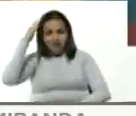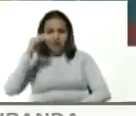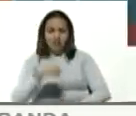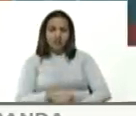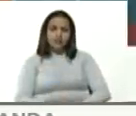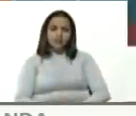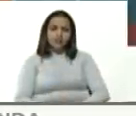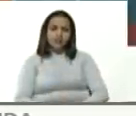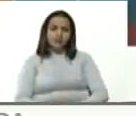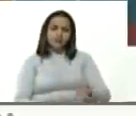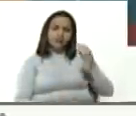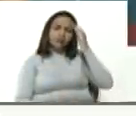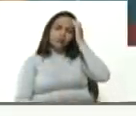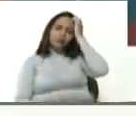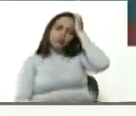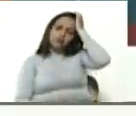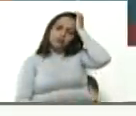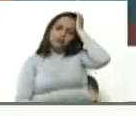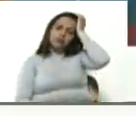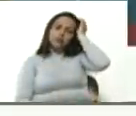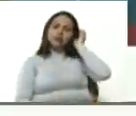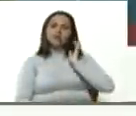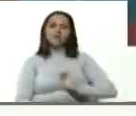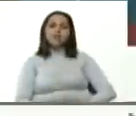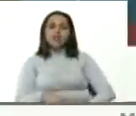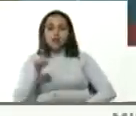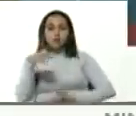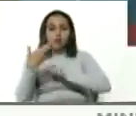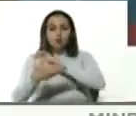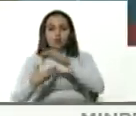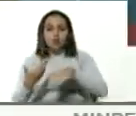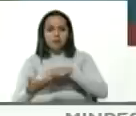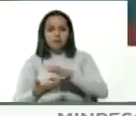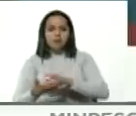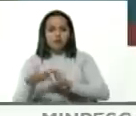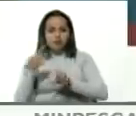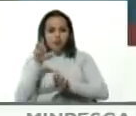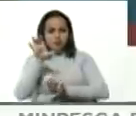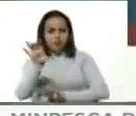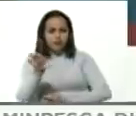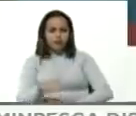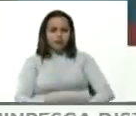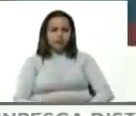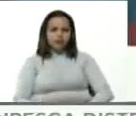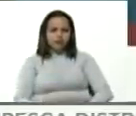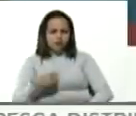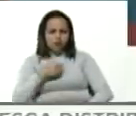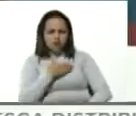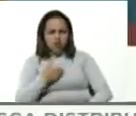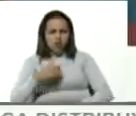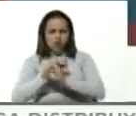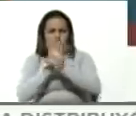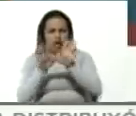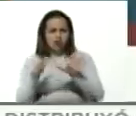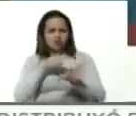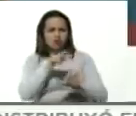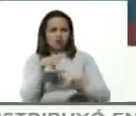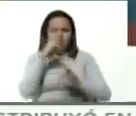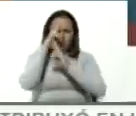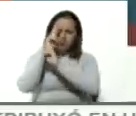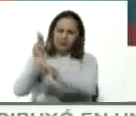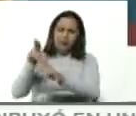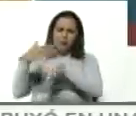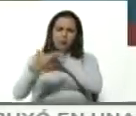del conflicto libio y de la situación en Libia. Eso quiero dejarlo muy claro y respetamos los asuntos